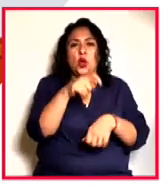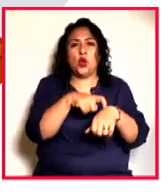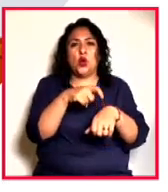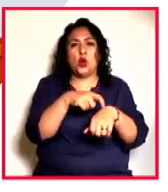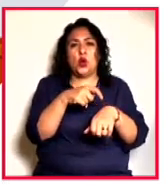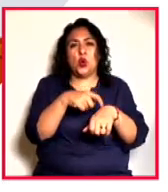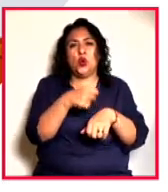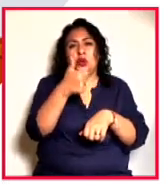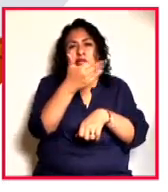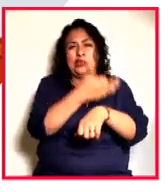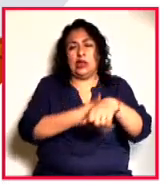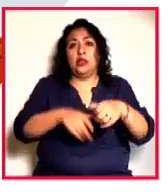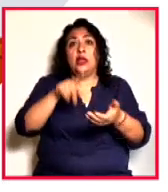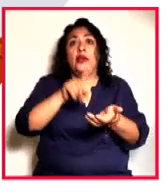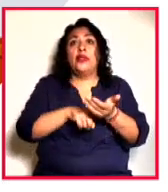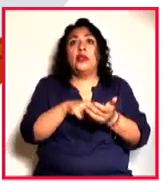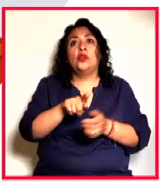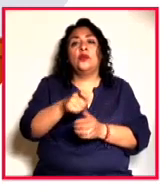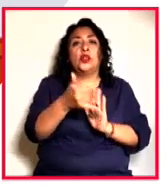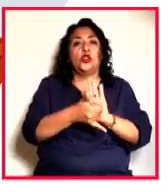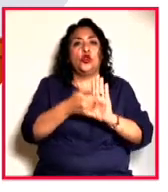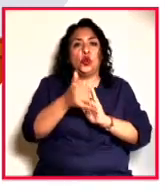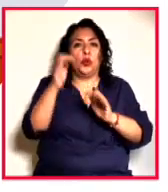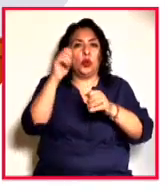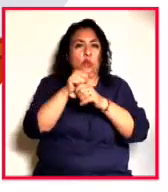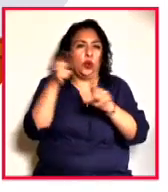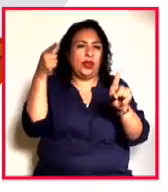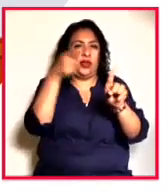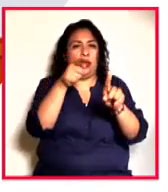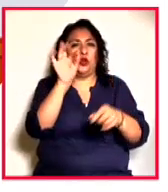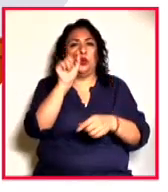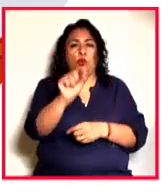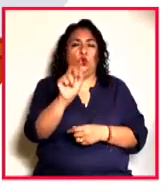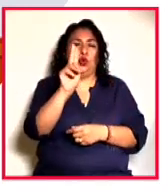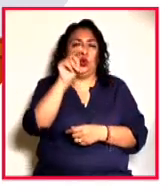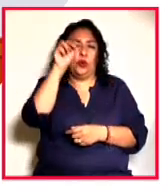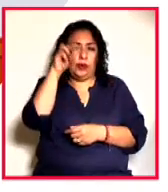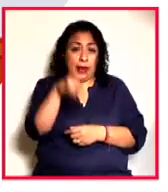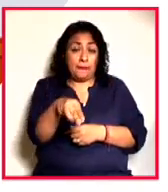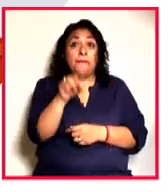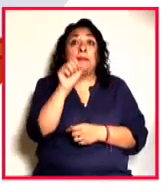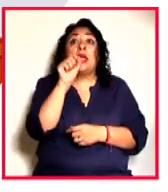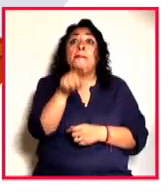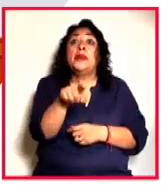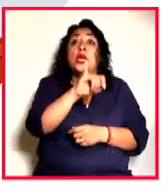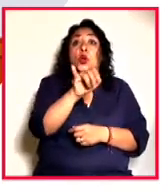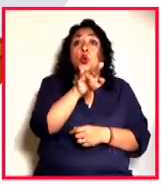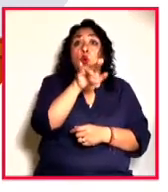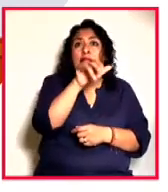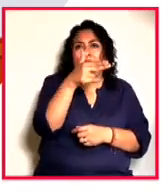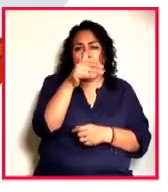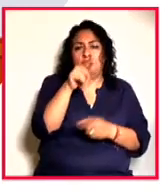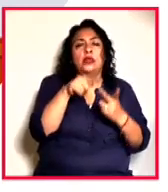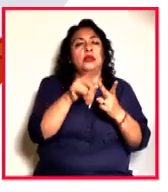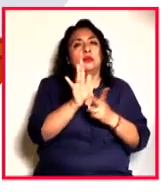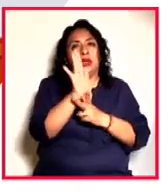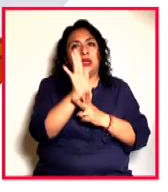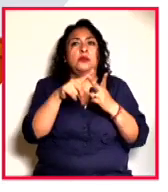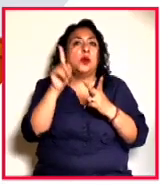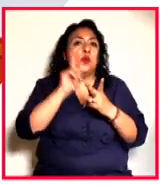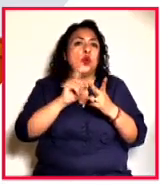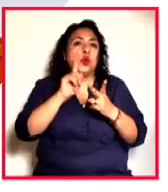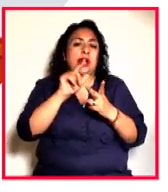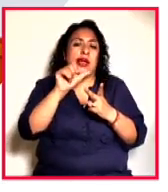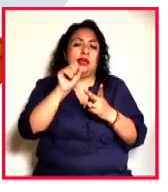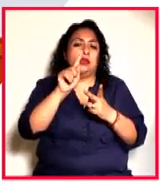horas a través del canal de YouTube Cultura en Directo Punto Unam. Además de Julián Hernández, también participa la cineasta Astrid